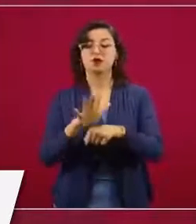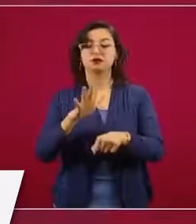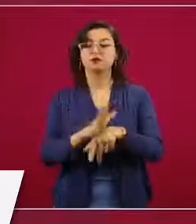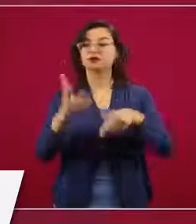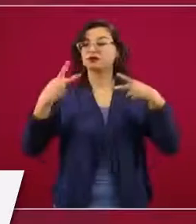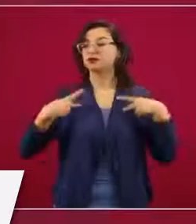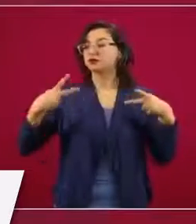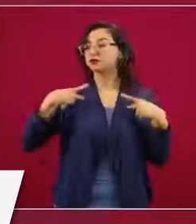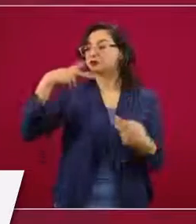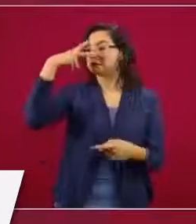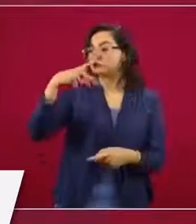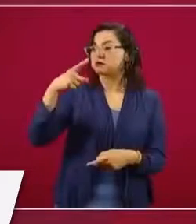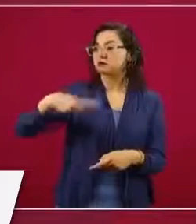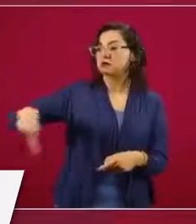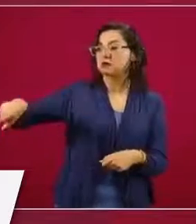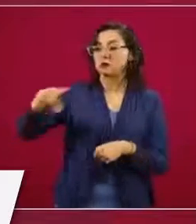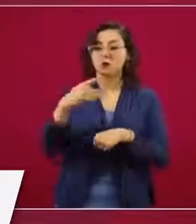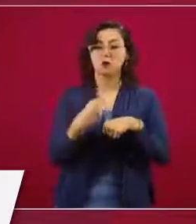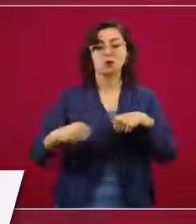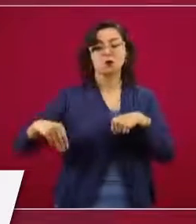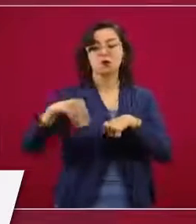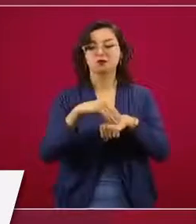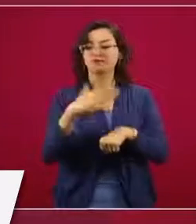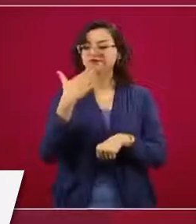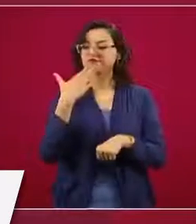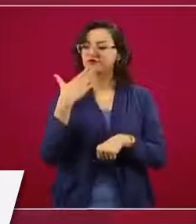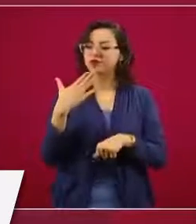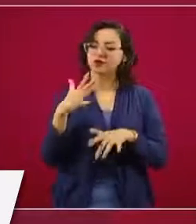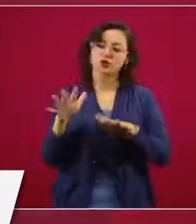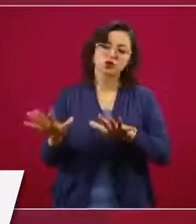ha sido ejemplar.